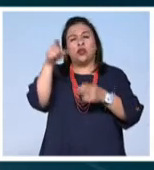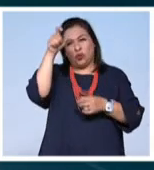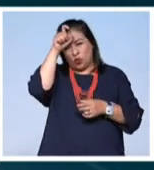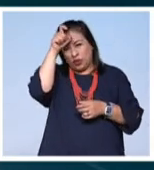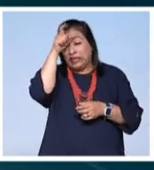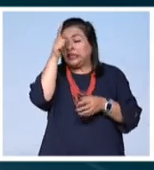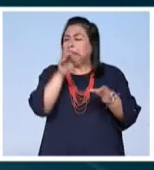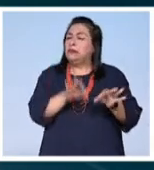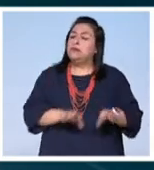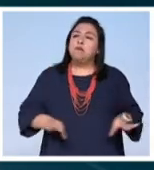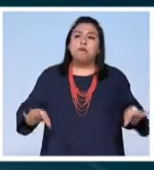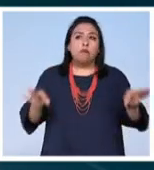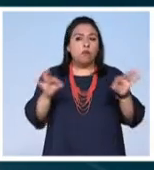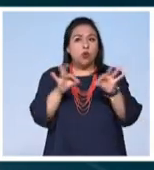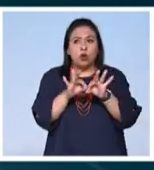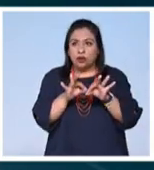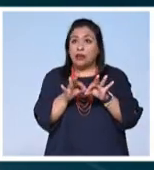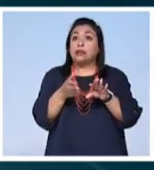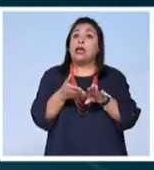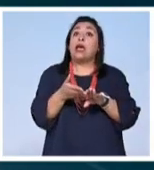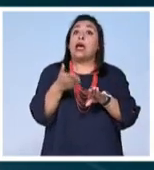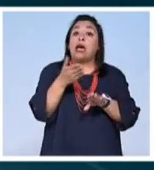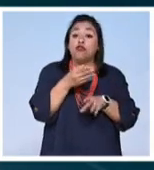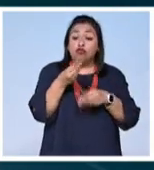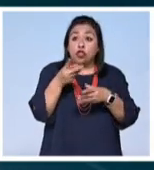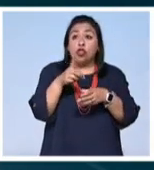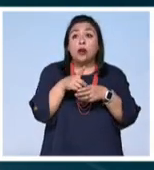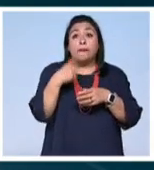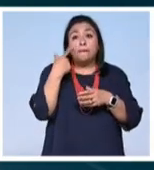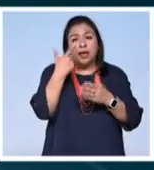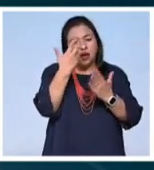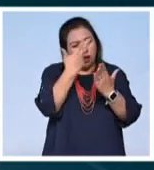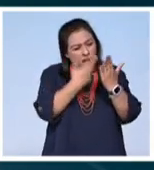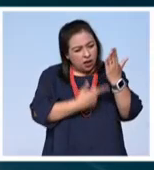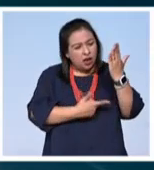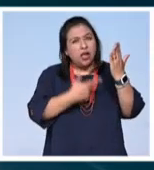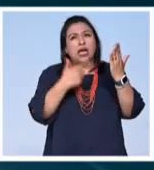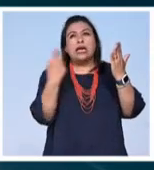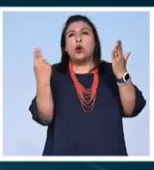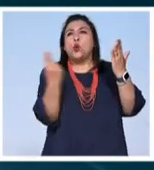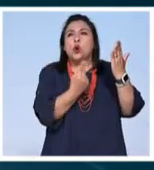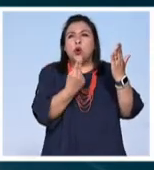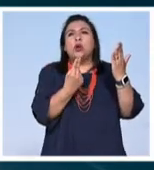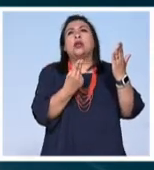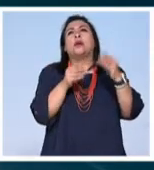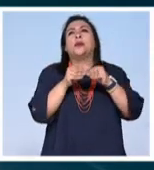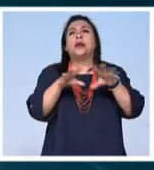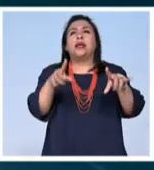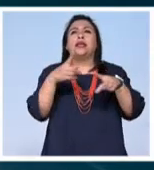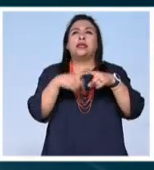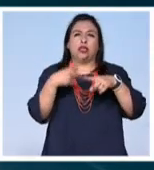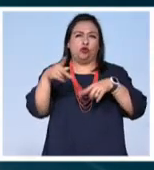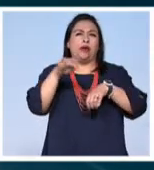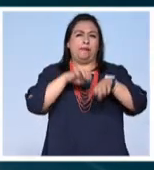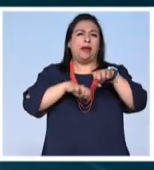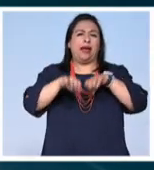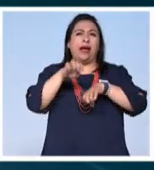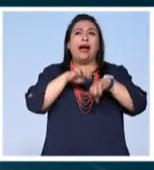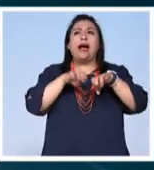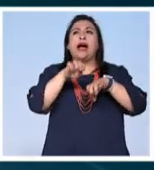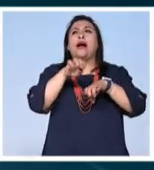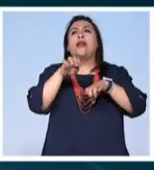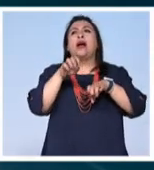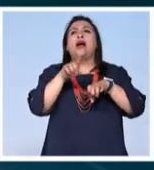muy importante que, antes de donar, revisen la lista de necesidades urgentes que publica la propia embajada